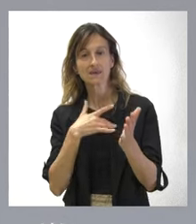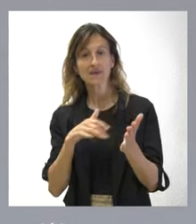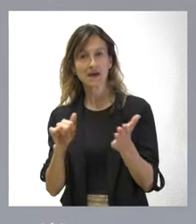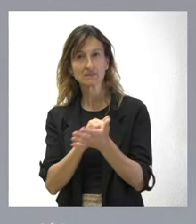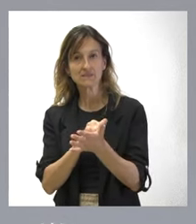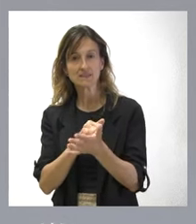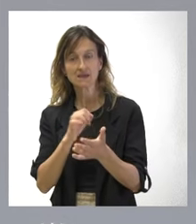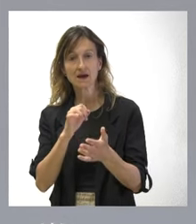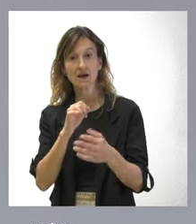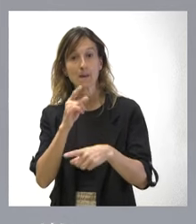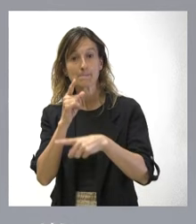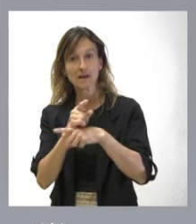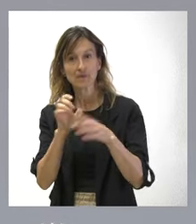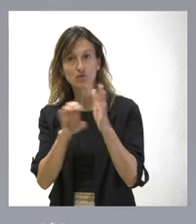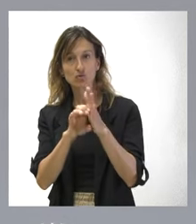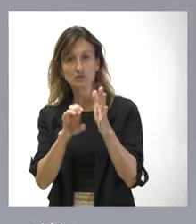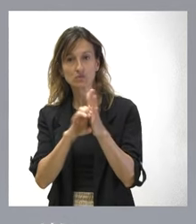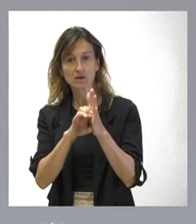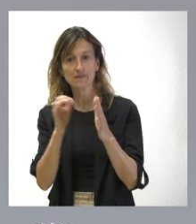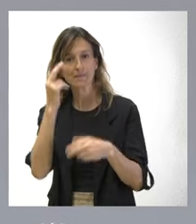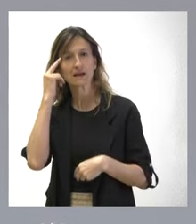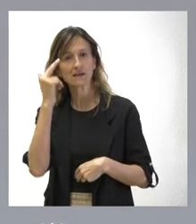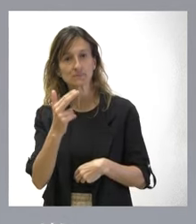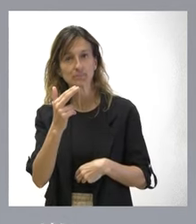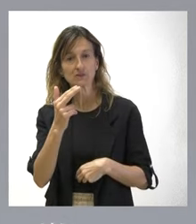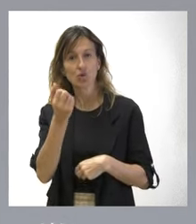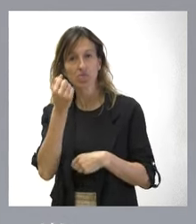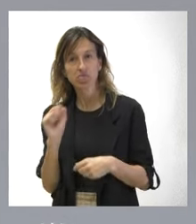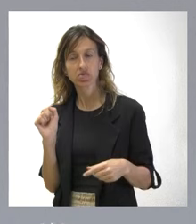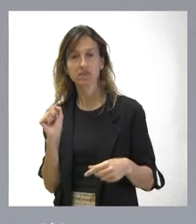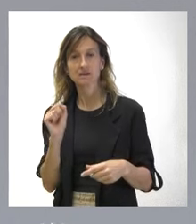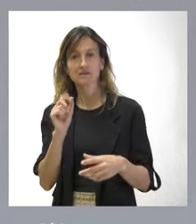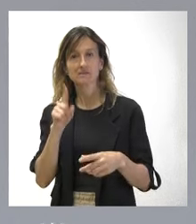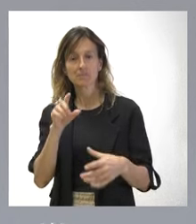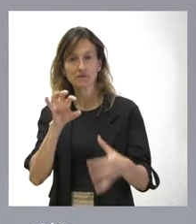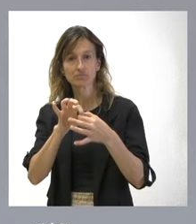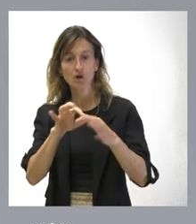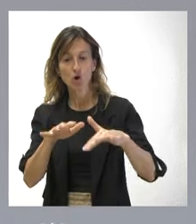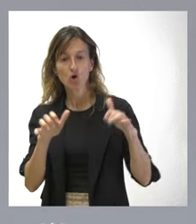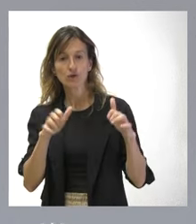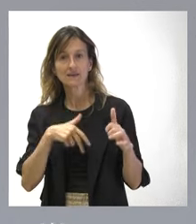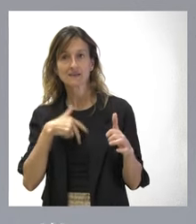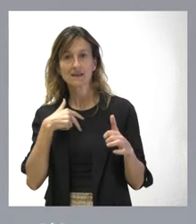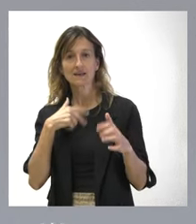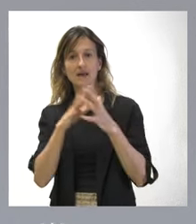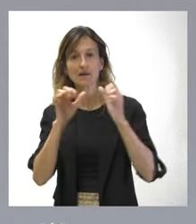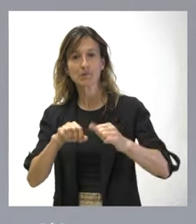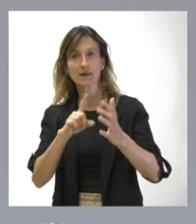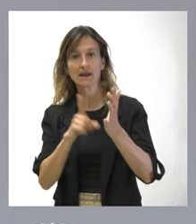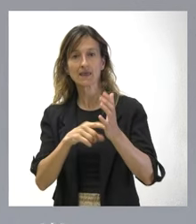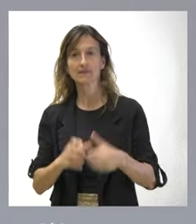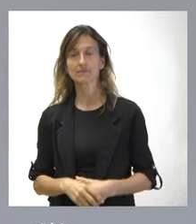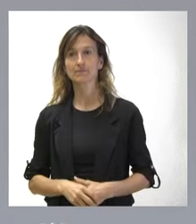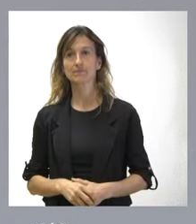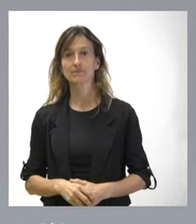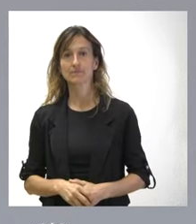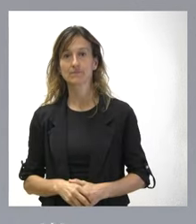del mandato constitucional de su respeto, que también le vincula a las propias Cortes Generales cuando aprueban una ley. Y